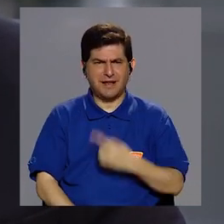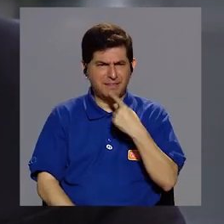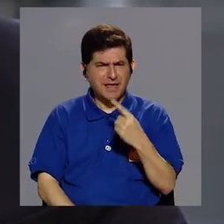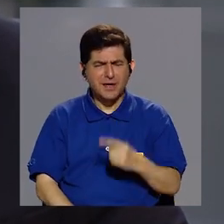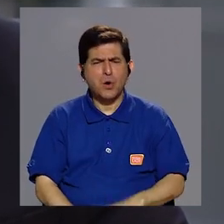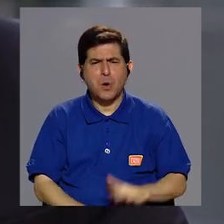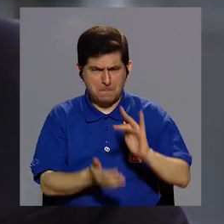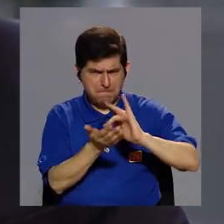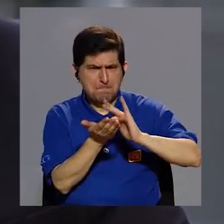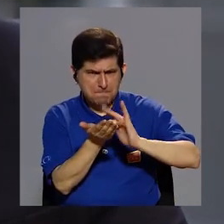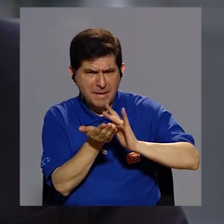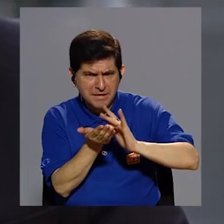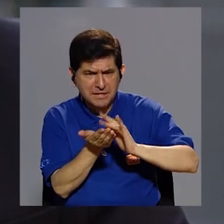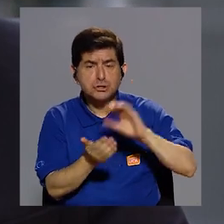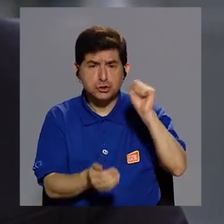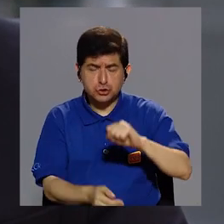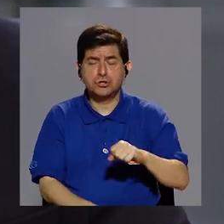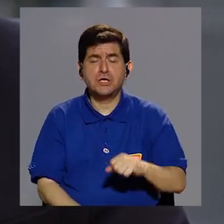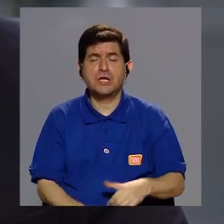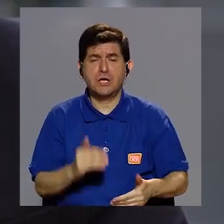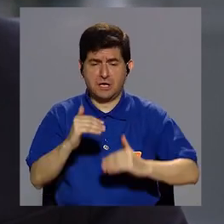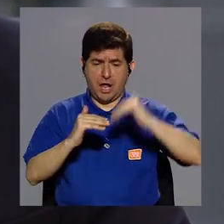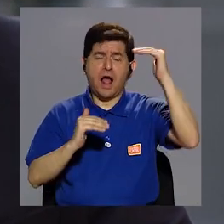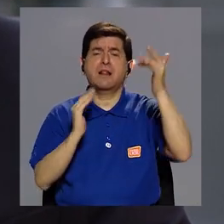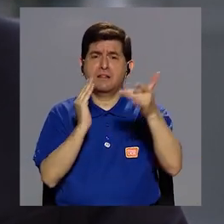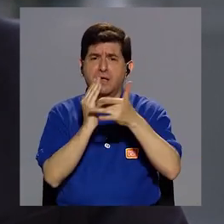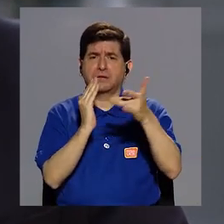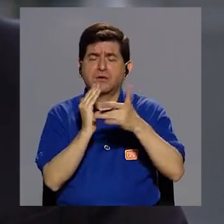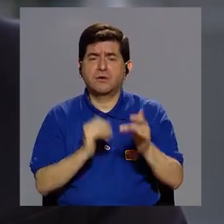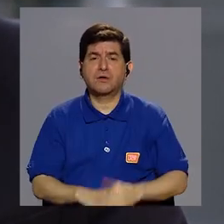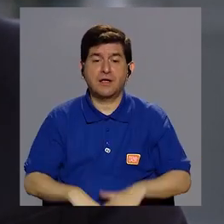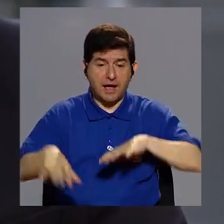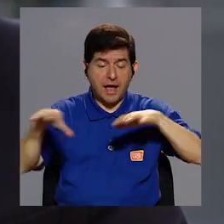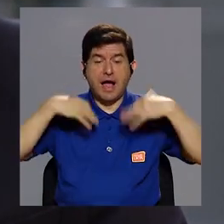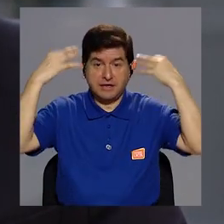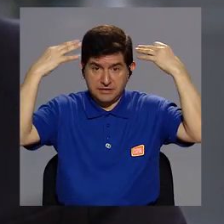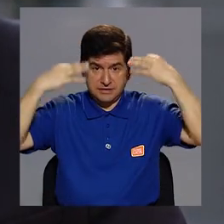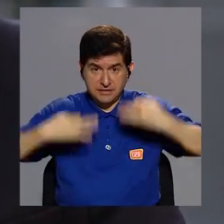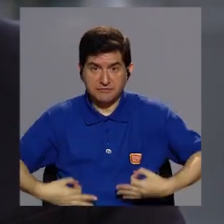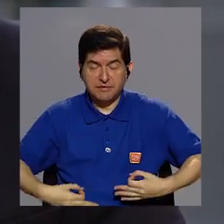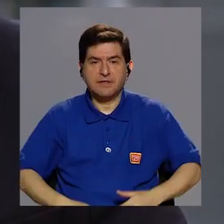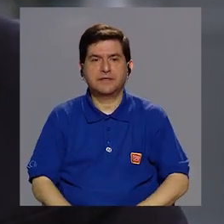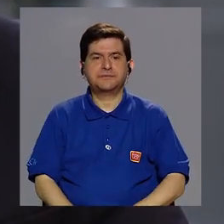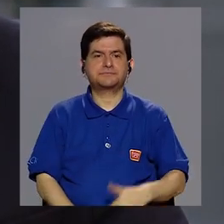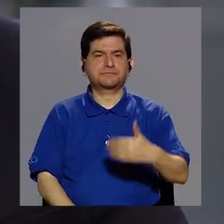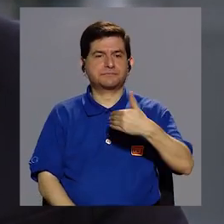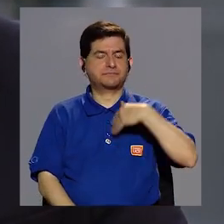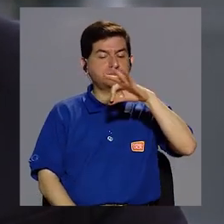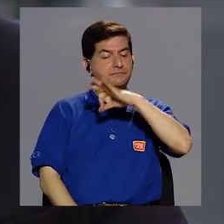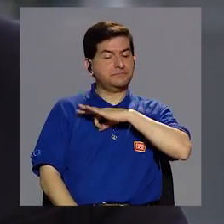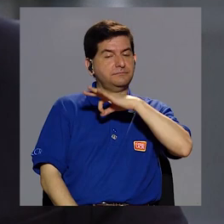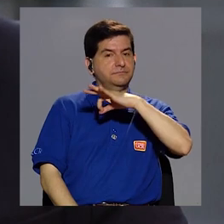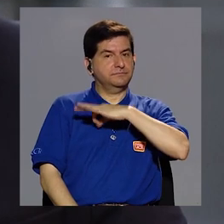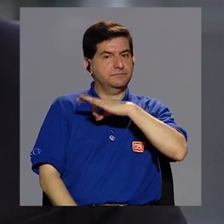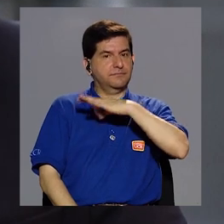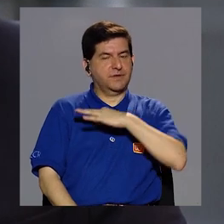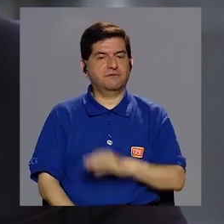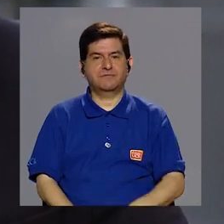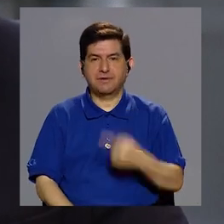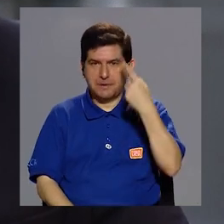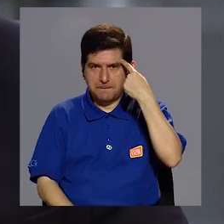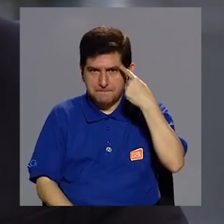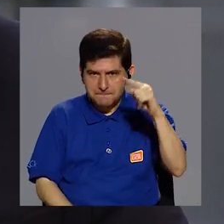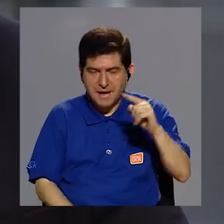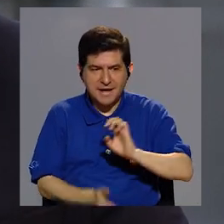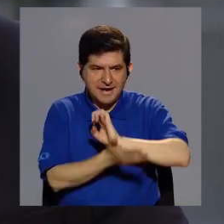Y digo una medicina, un fármaco de alta tecnología, porque la actividad física tiene beneficios